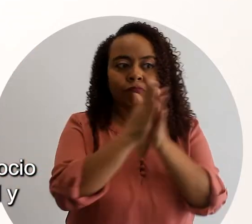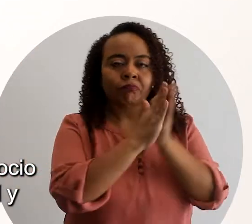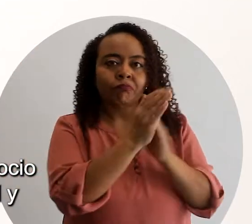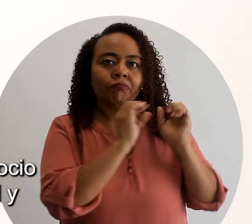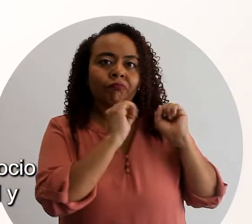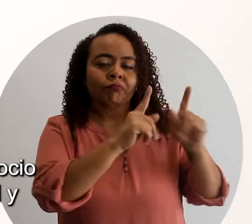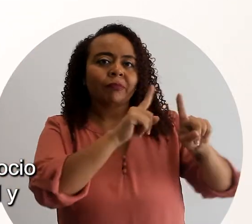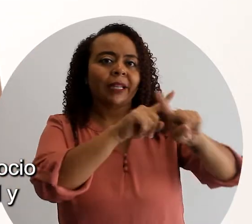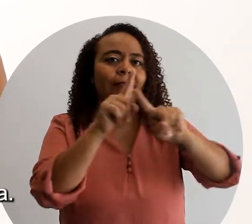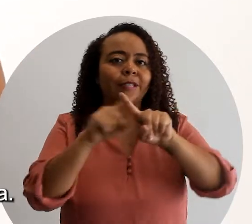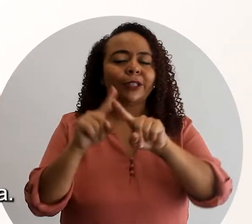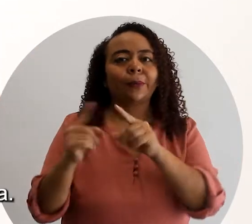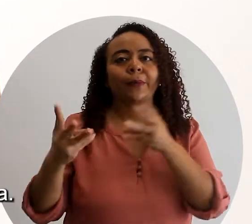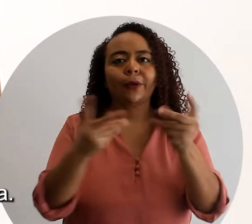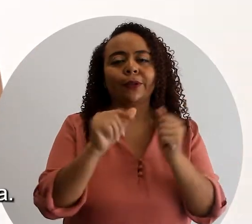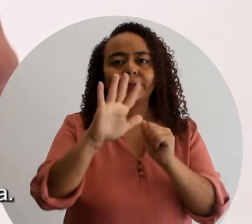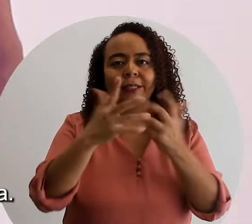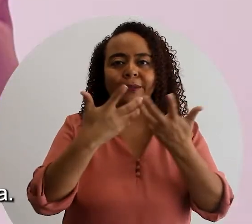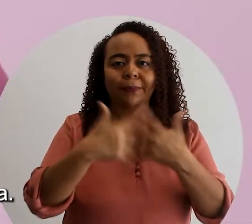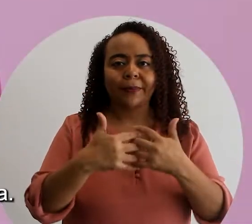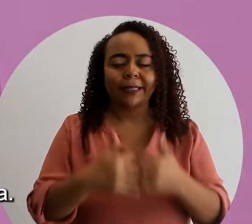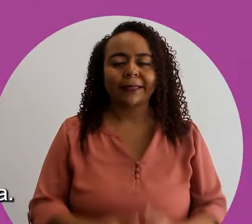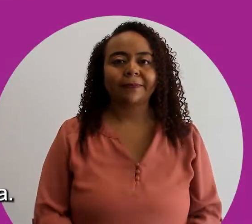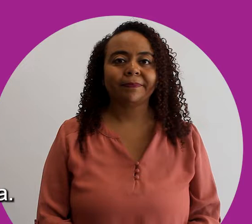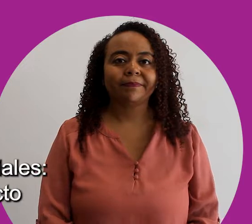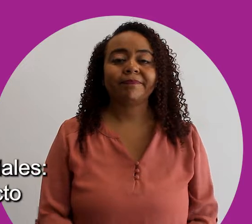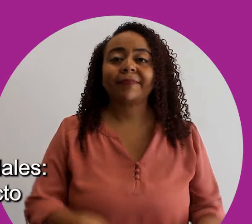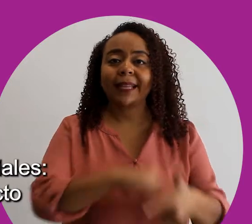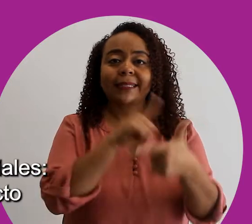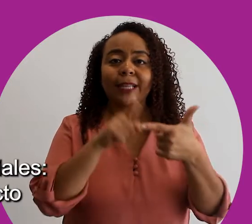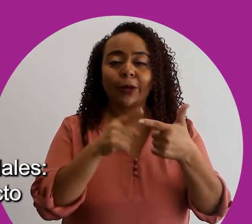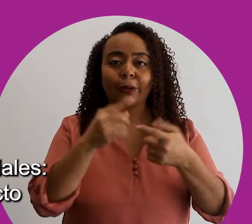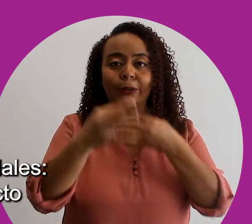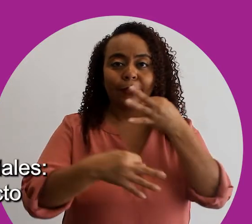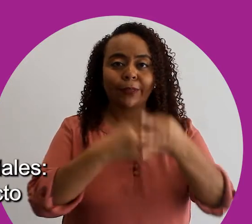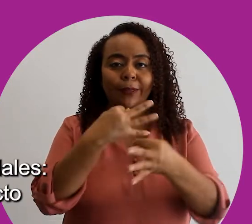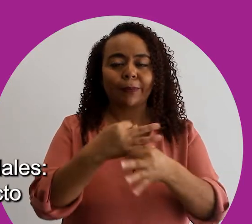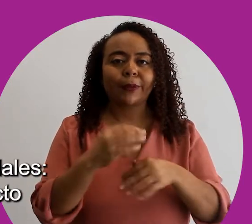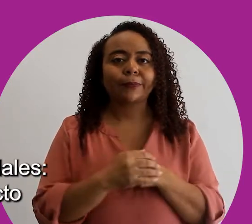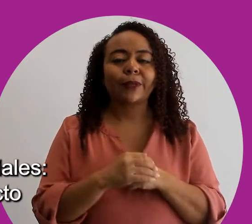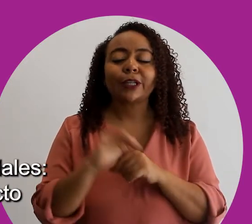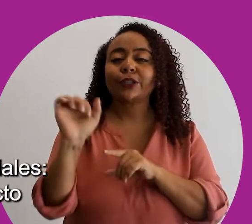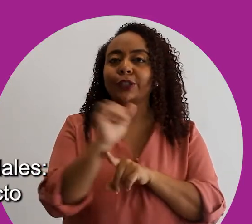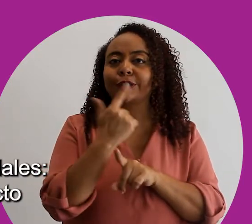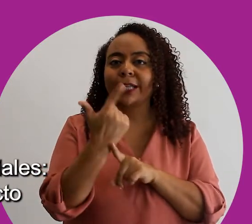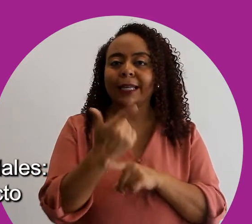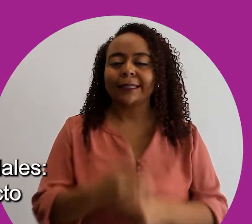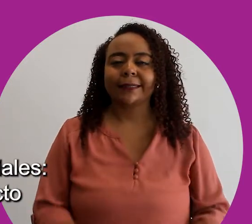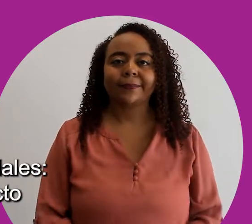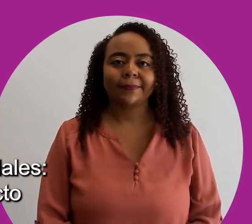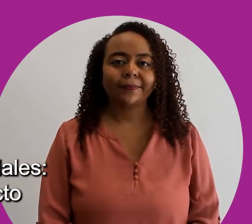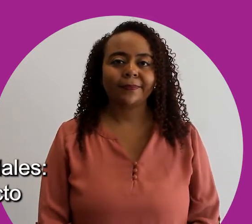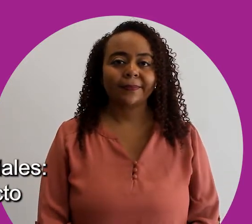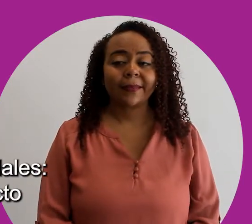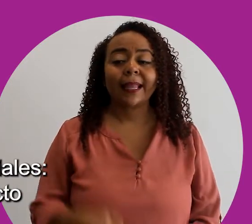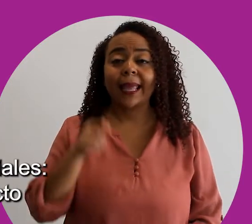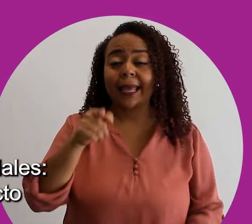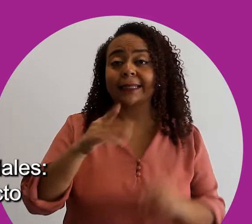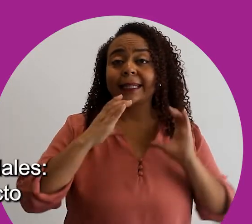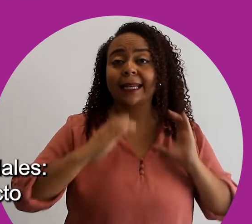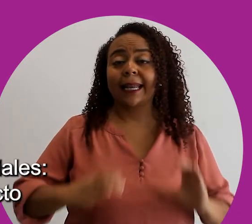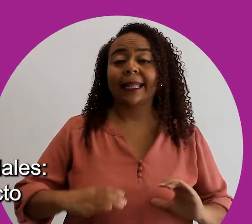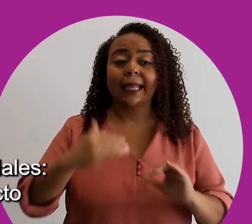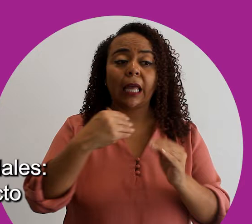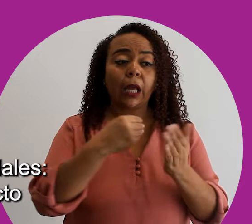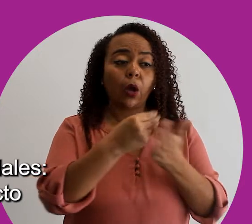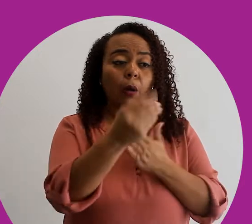Aprovechó una oportunidad y diversificó los productos de su empresa. El segundo tipo de actividades son las sociales. En estas, la